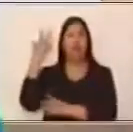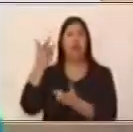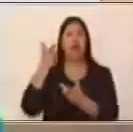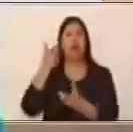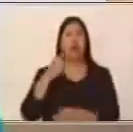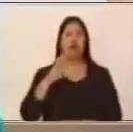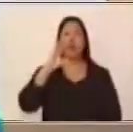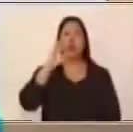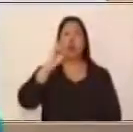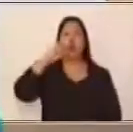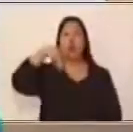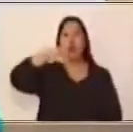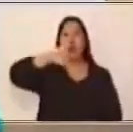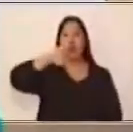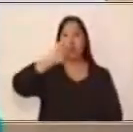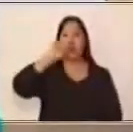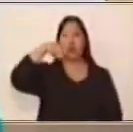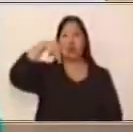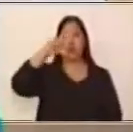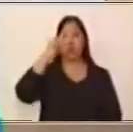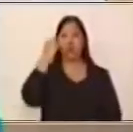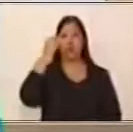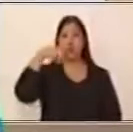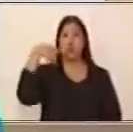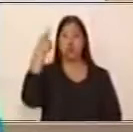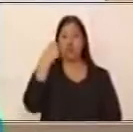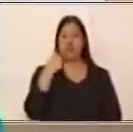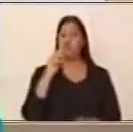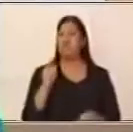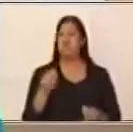Y, pues te hago la pregunta, ¿qué es una conjunción?